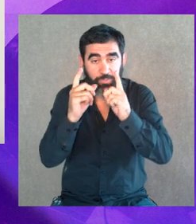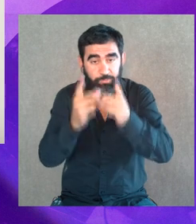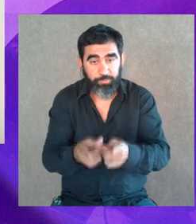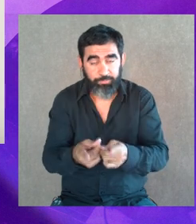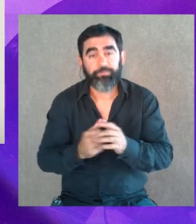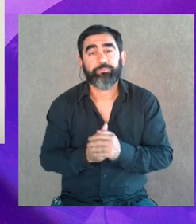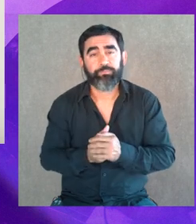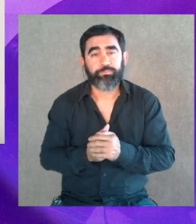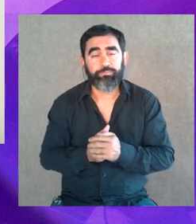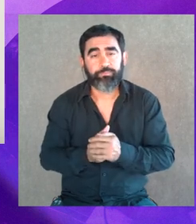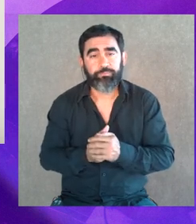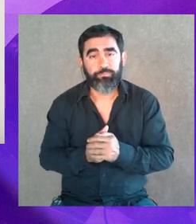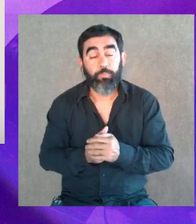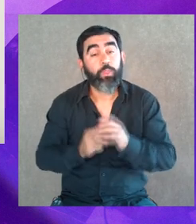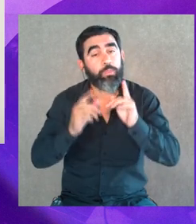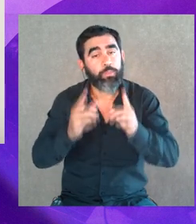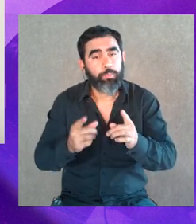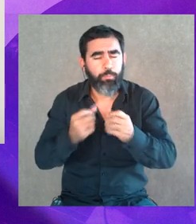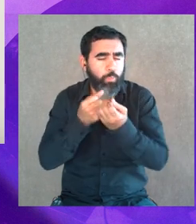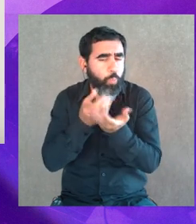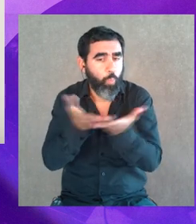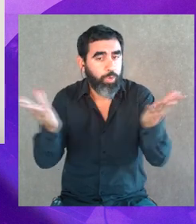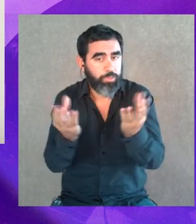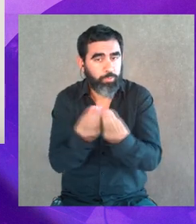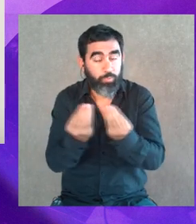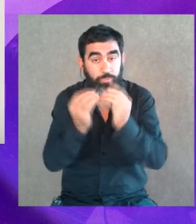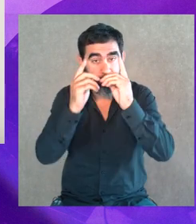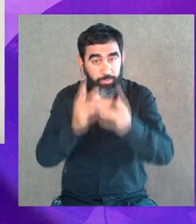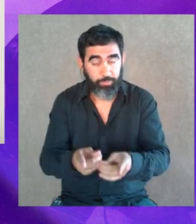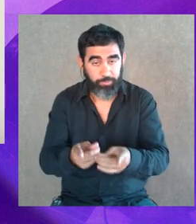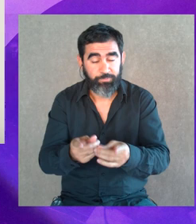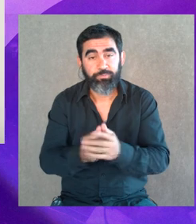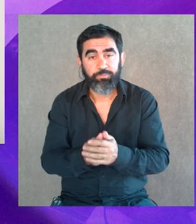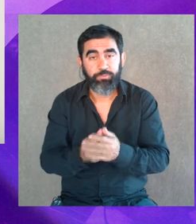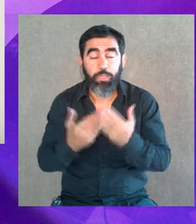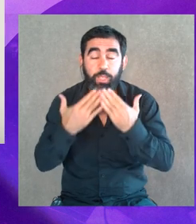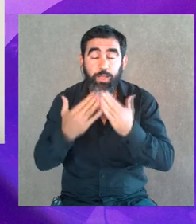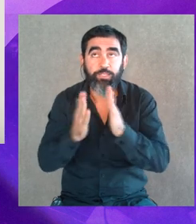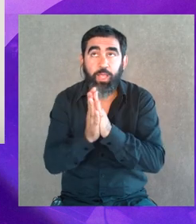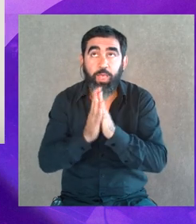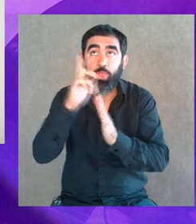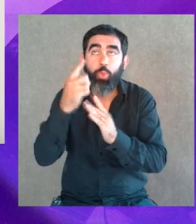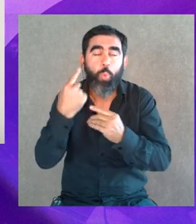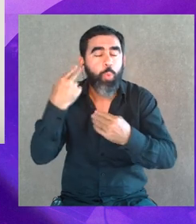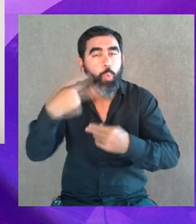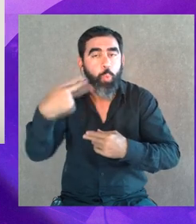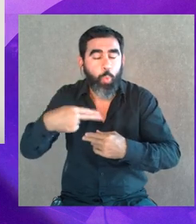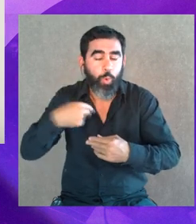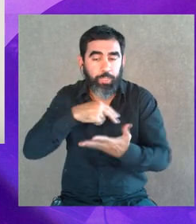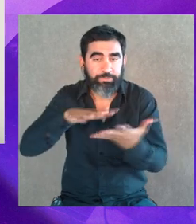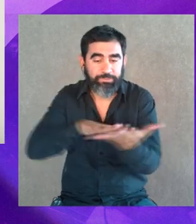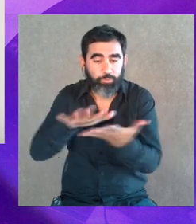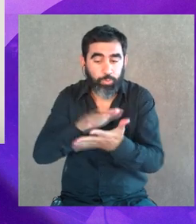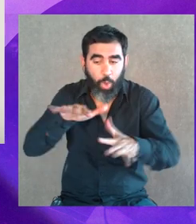y que es tan explícito, ¿no? Que gracias a Dios nunca viví una